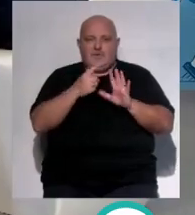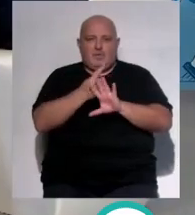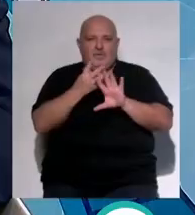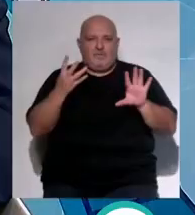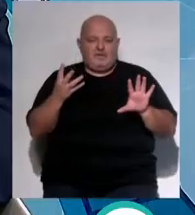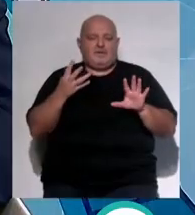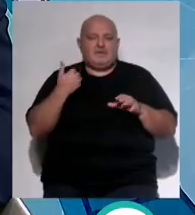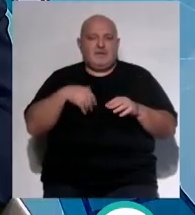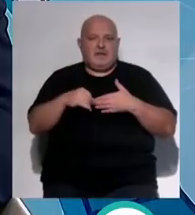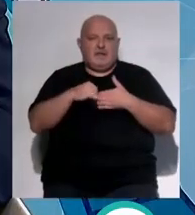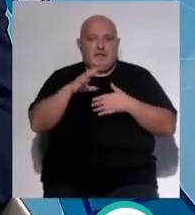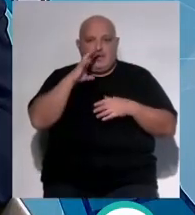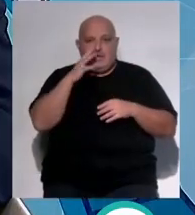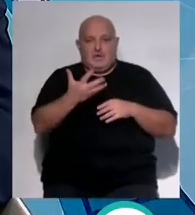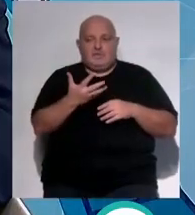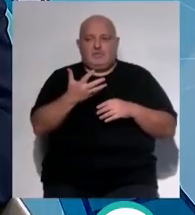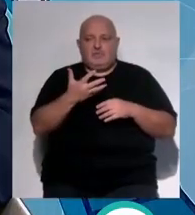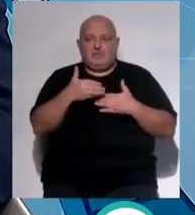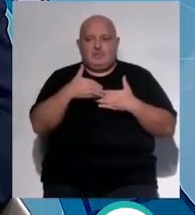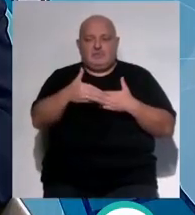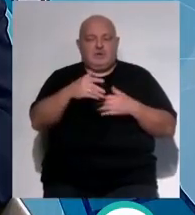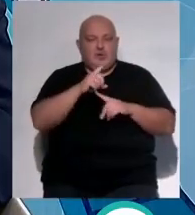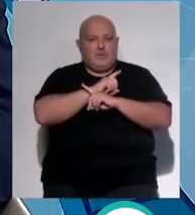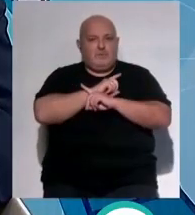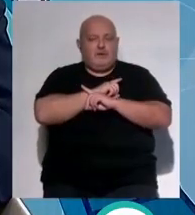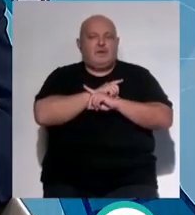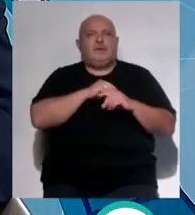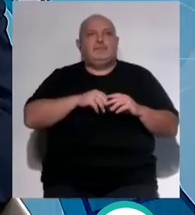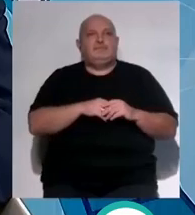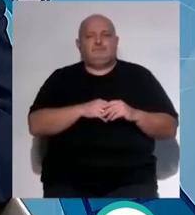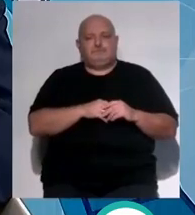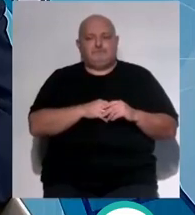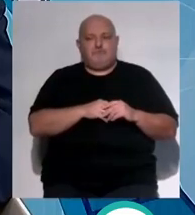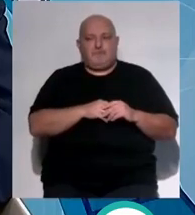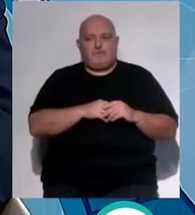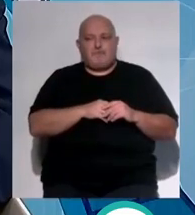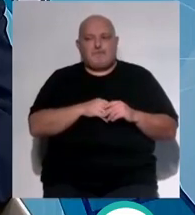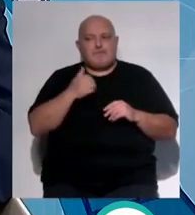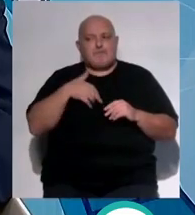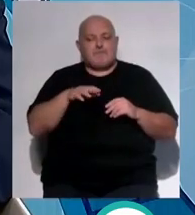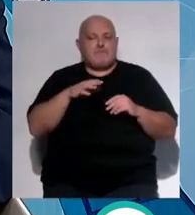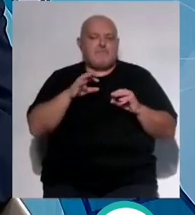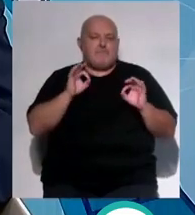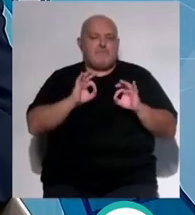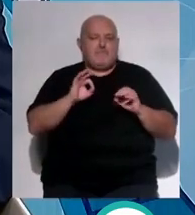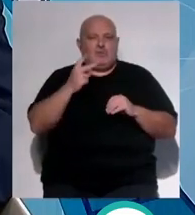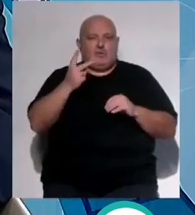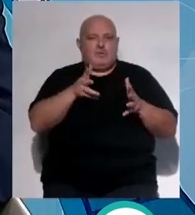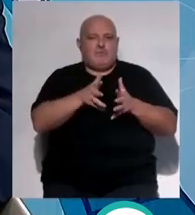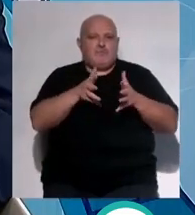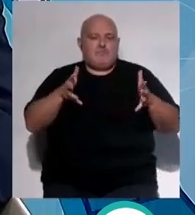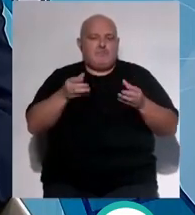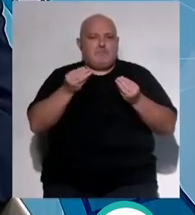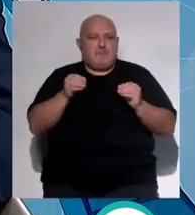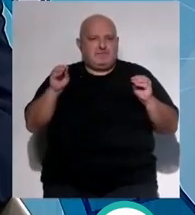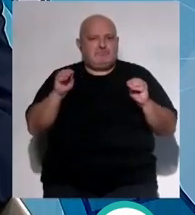vamos a hacer ahora cinco años en noviembre y ya hemos acometido dos ampliaciones